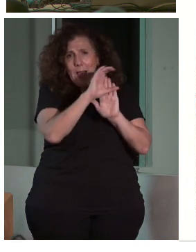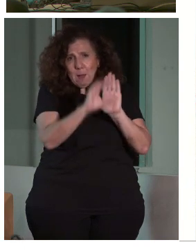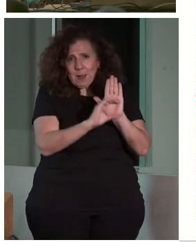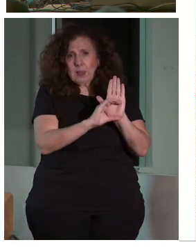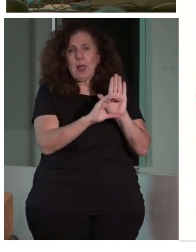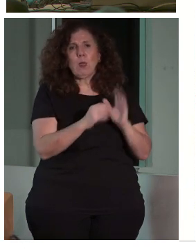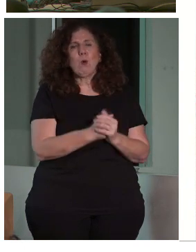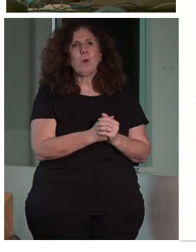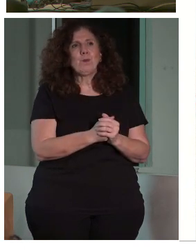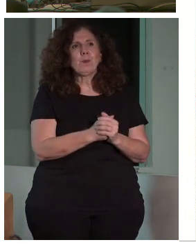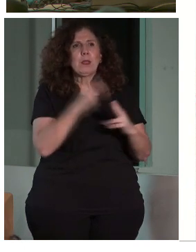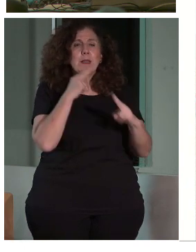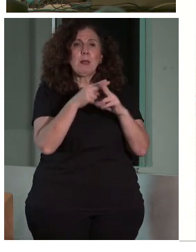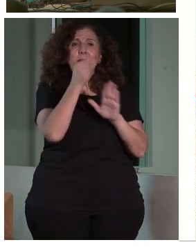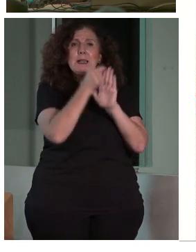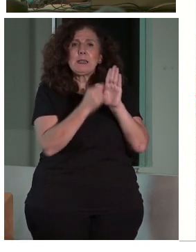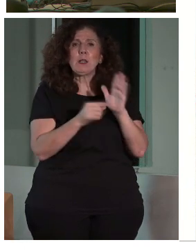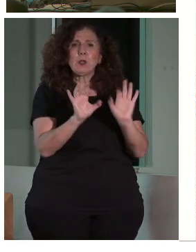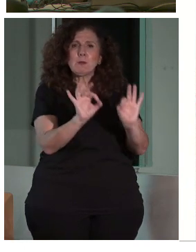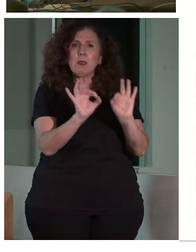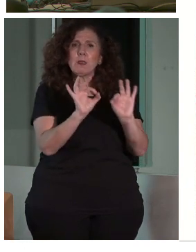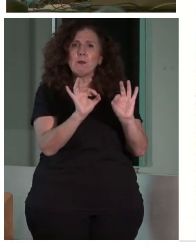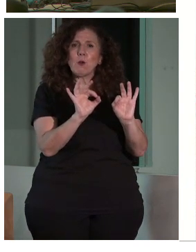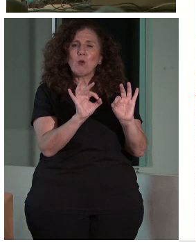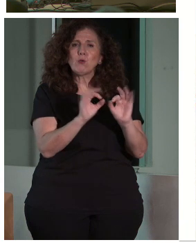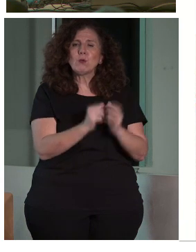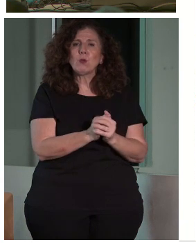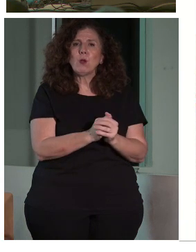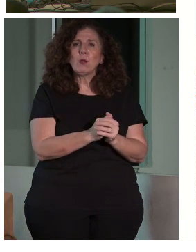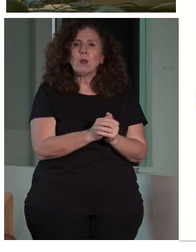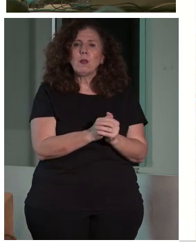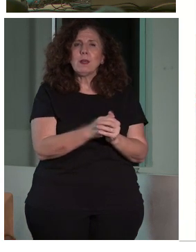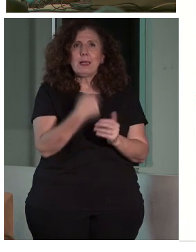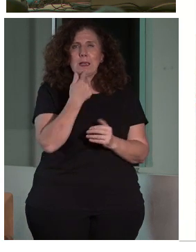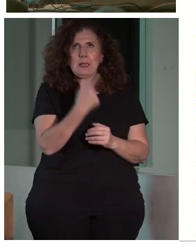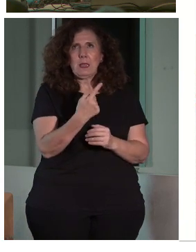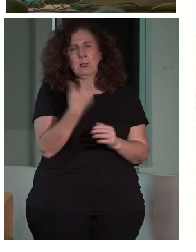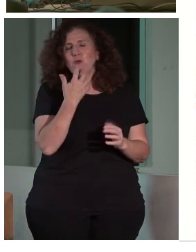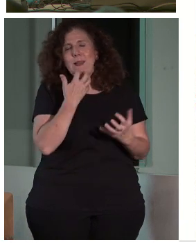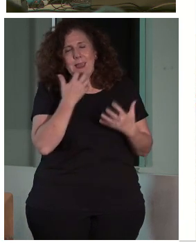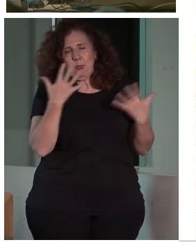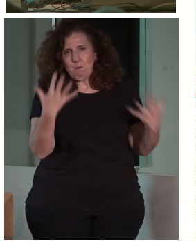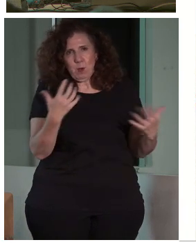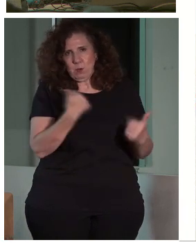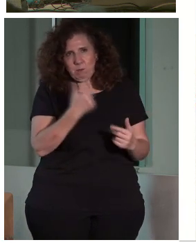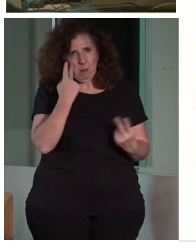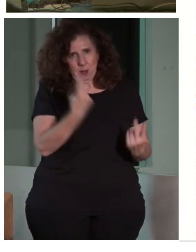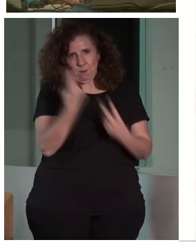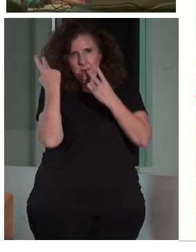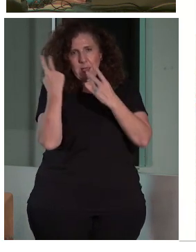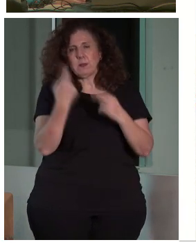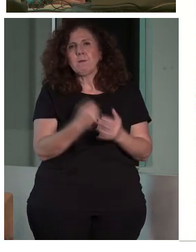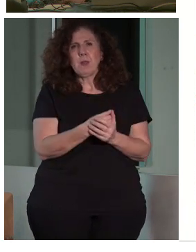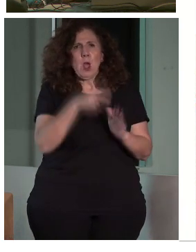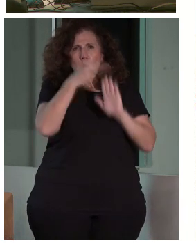criterios específicos, en el que se dice, por ejemplo, estos son ejemplos que os he puesto, la norma desarrolla más,